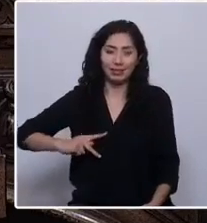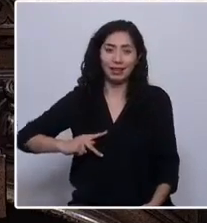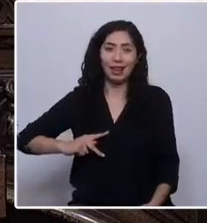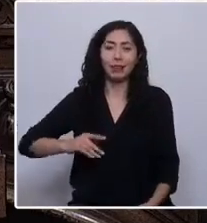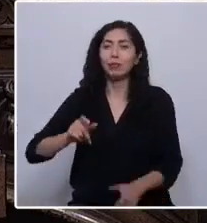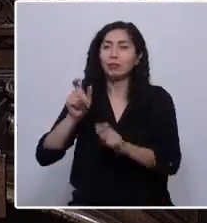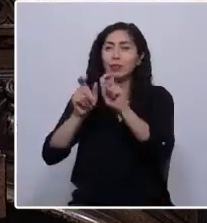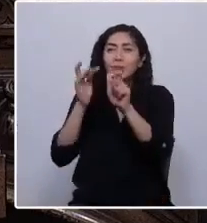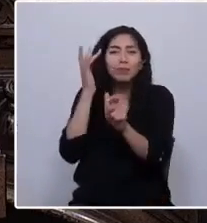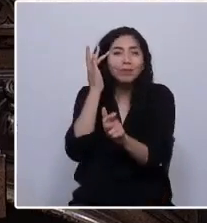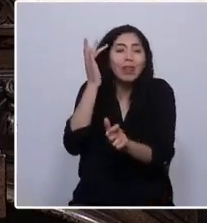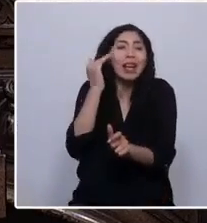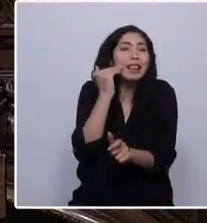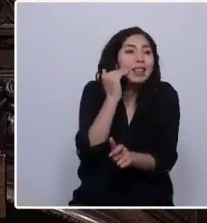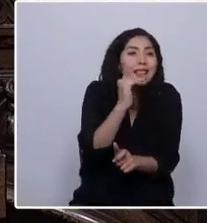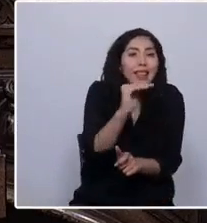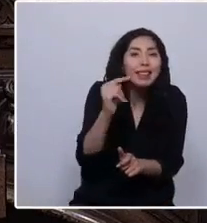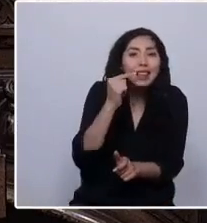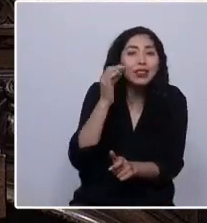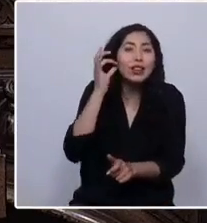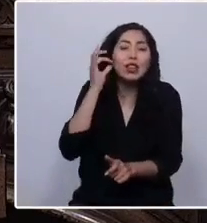a los niños y niñas de mi cultura.